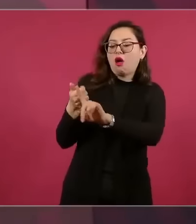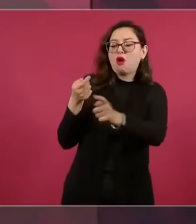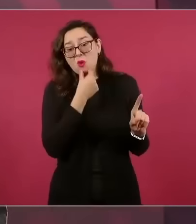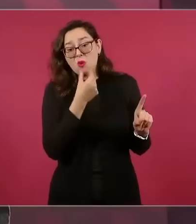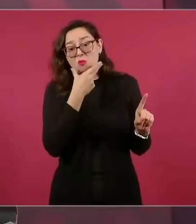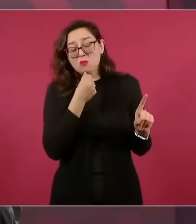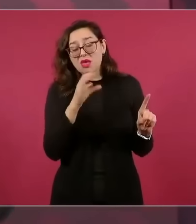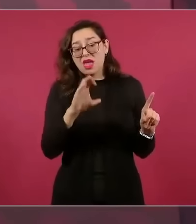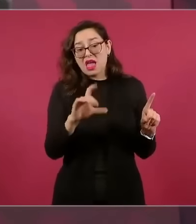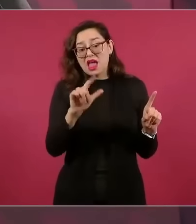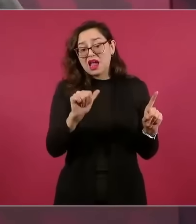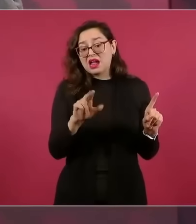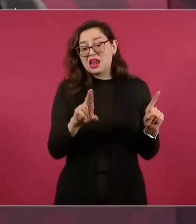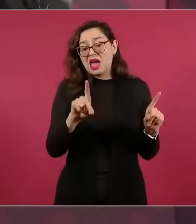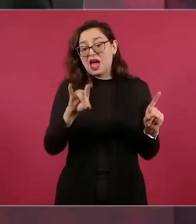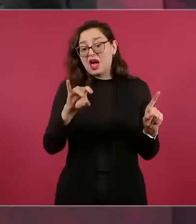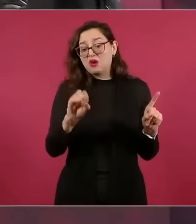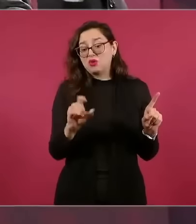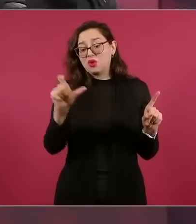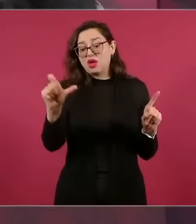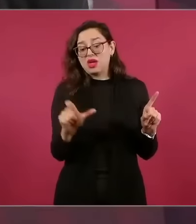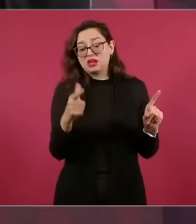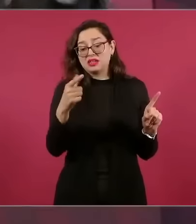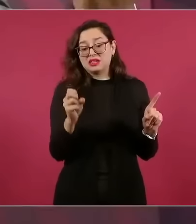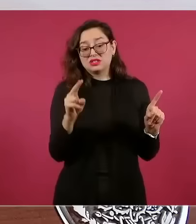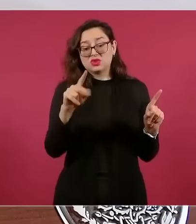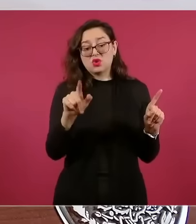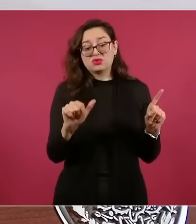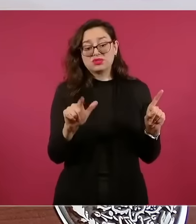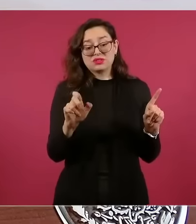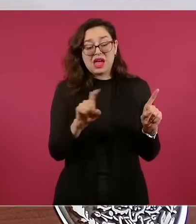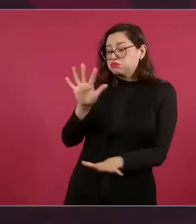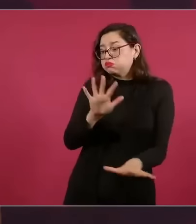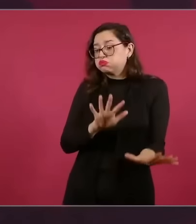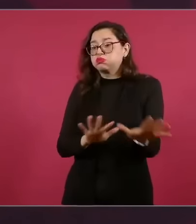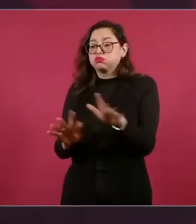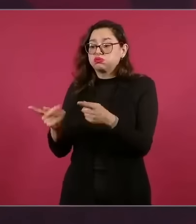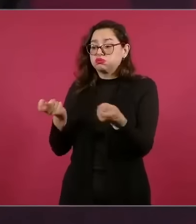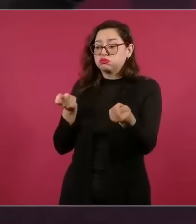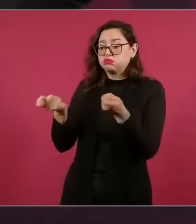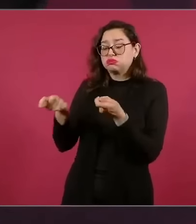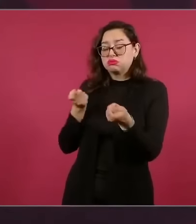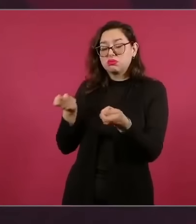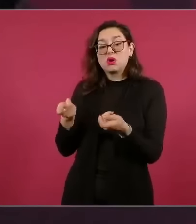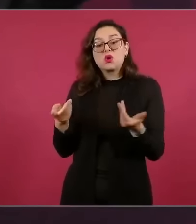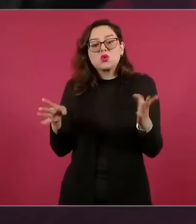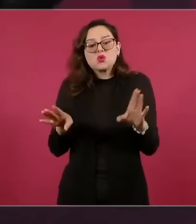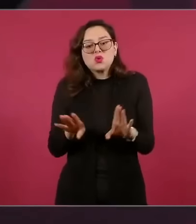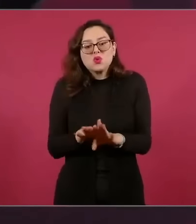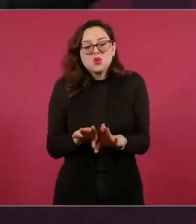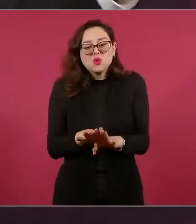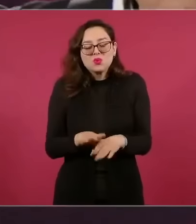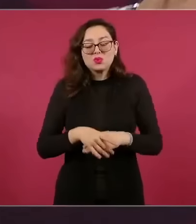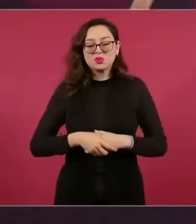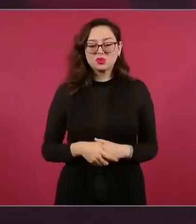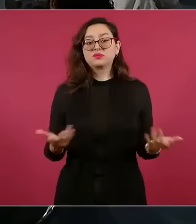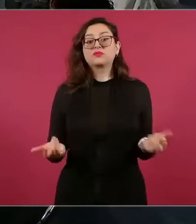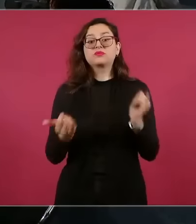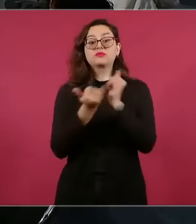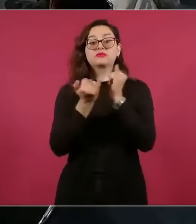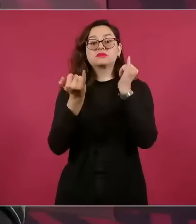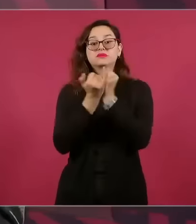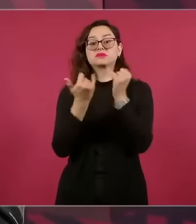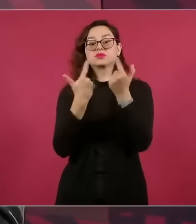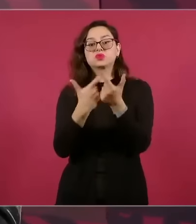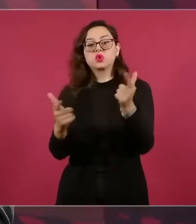del influyentismo de la época de Salinas de Gortari sea el jefe de todos los